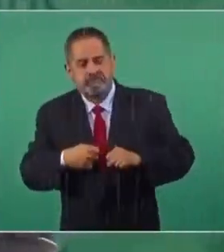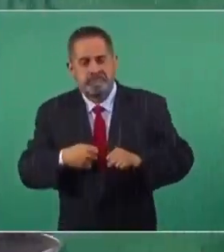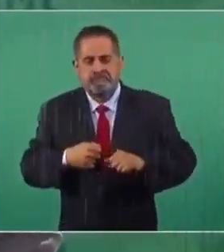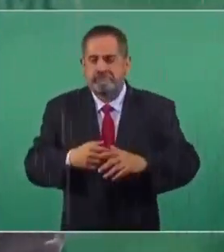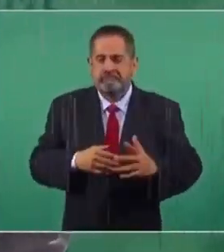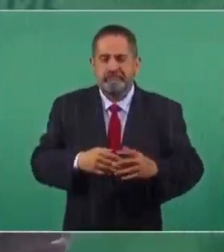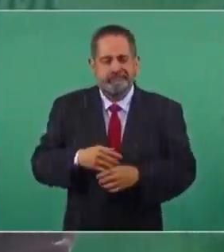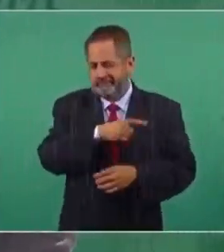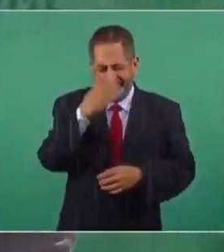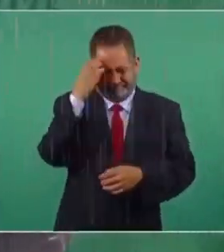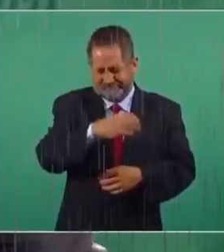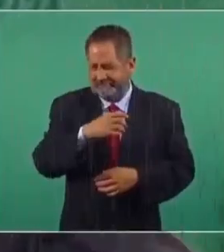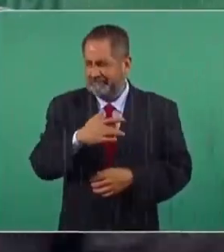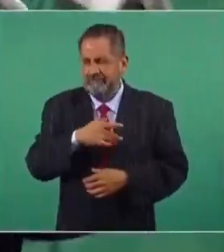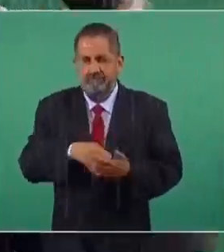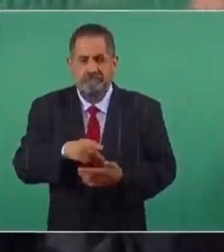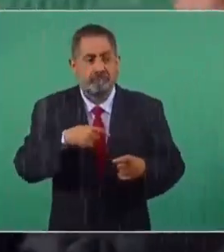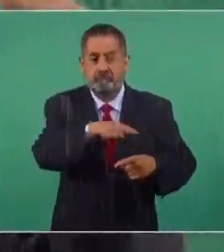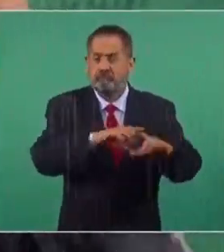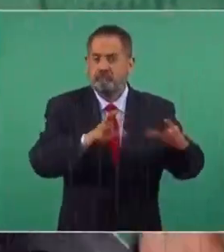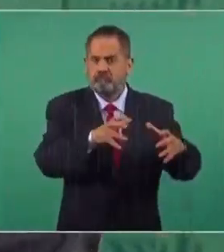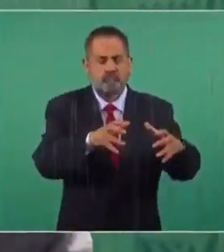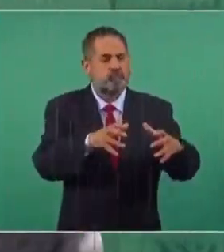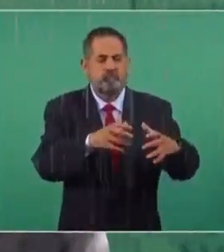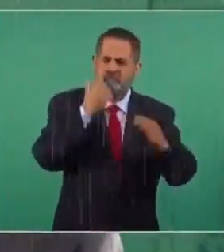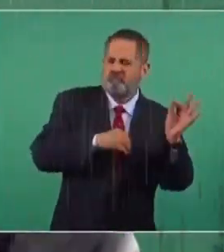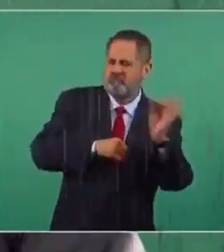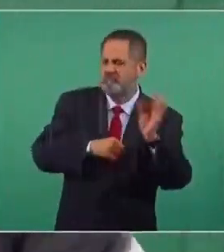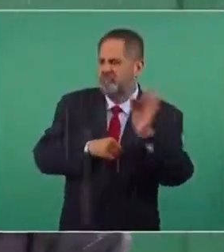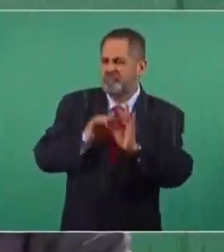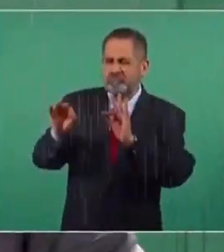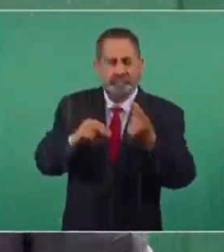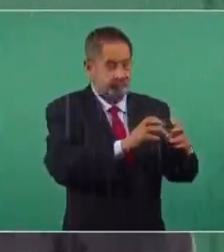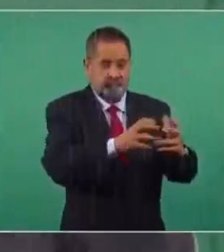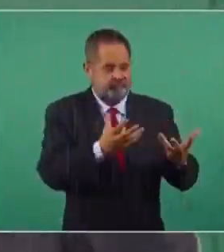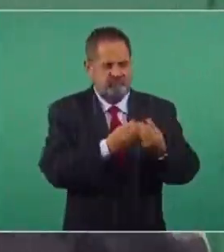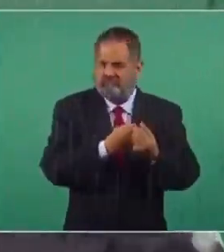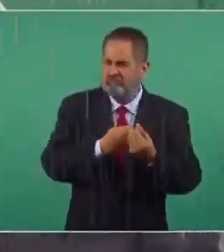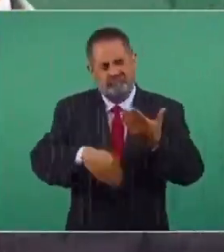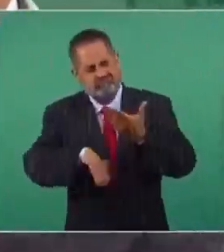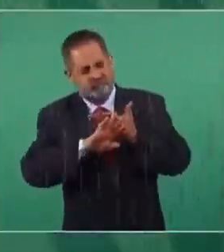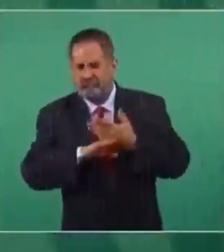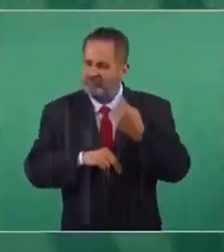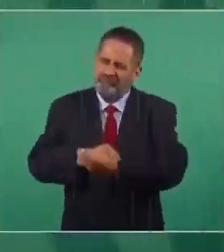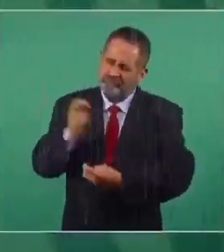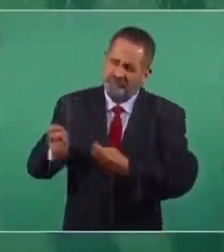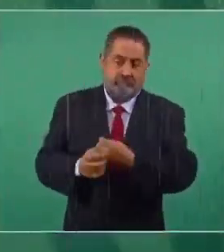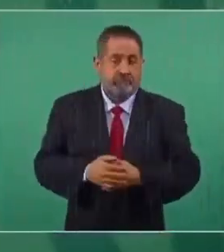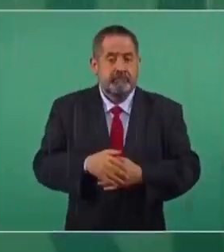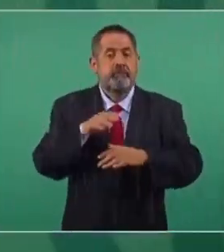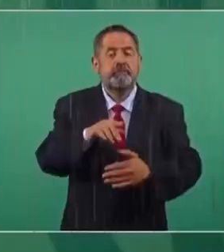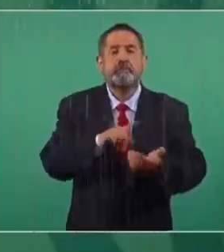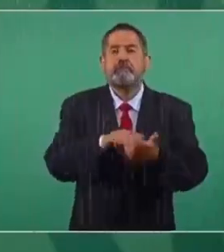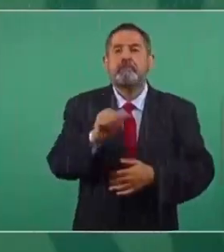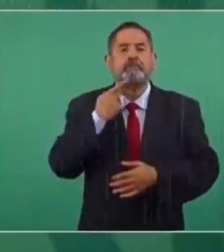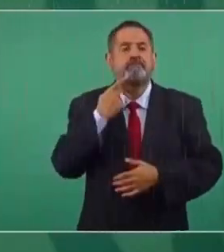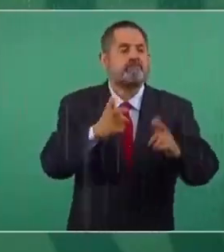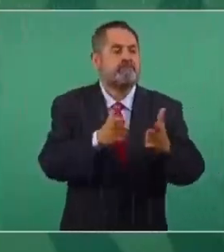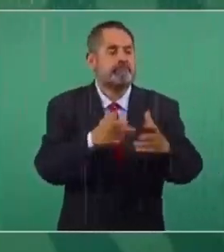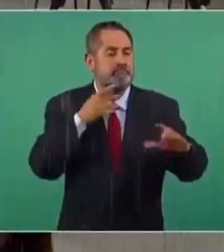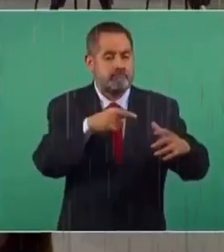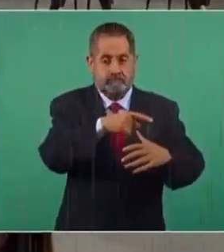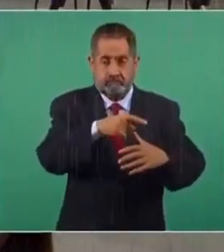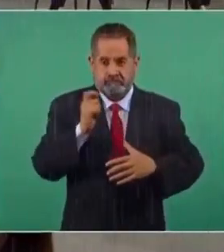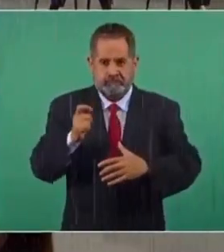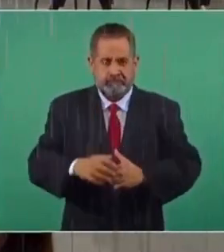perversa, donde se unieron todos, no los voy a mencionar, en el caso de lo político partidista,